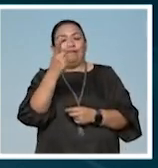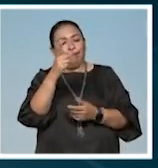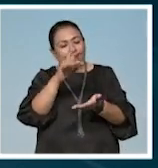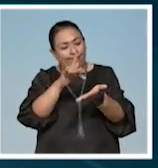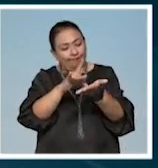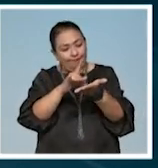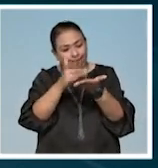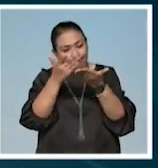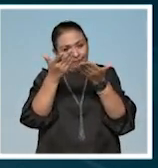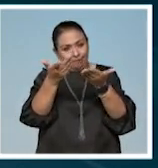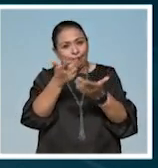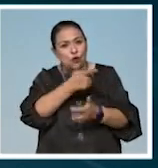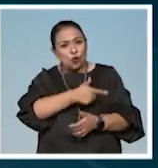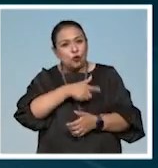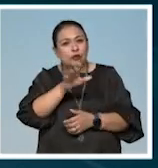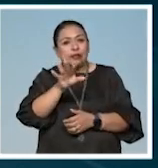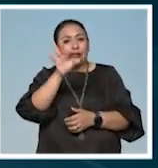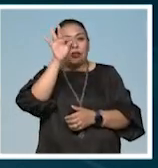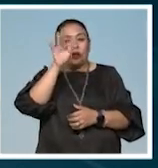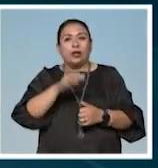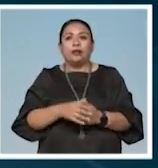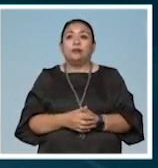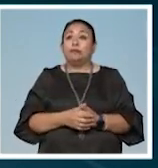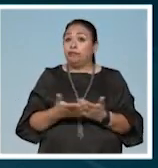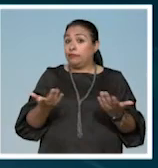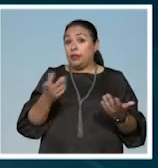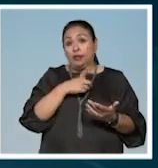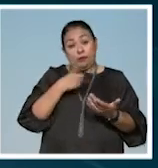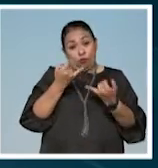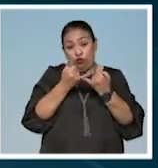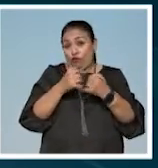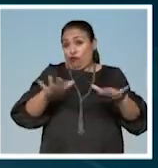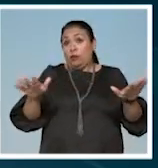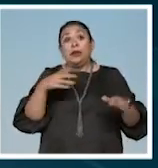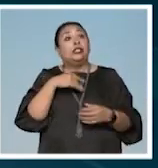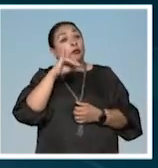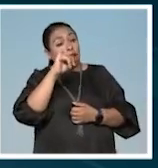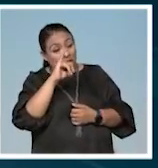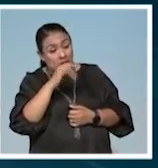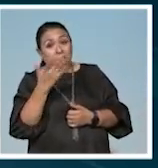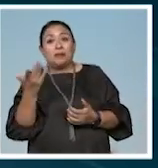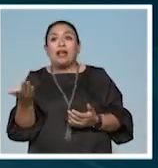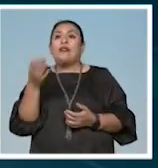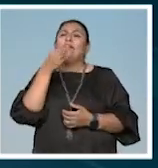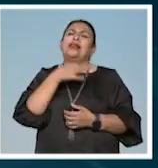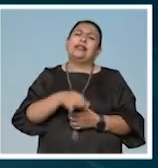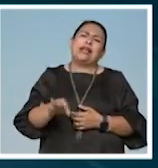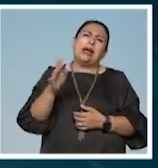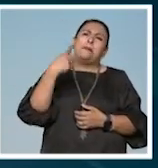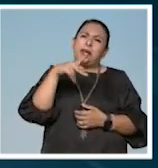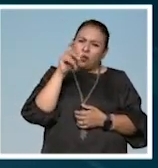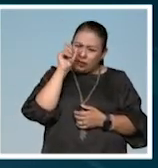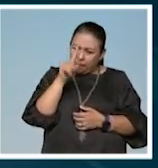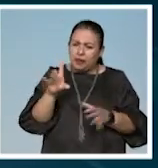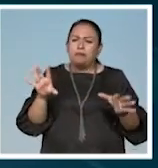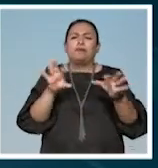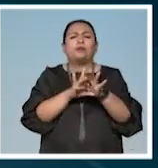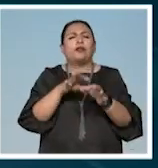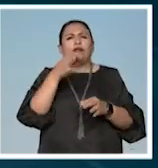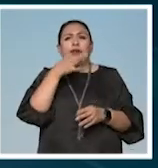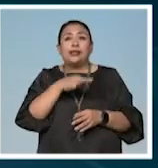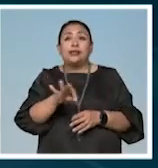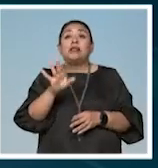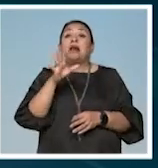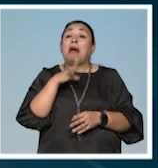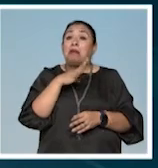gracias por su preferencia. Y tenemos que ir a la información porque... Claro que sí, estamos celebrando, pero esto también tiene que ver con una celebración,